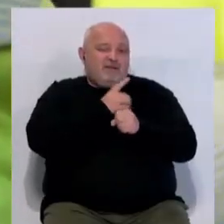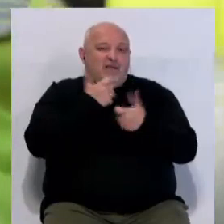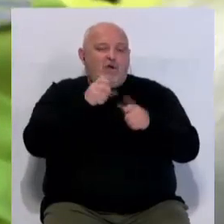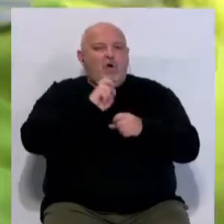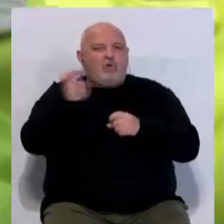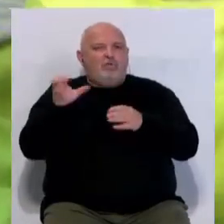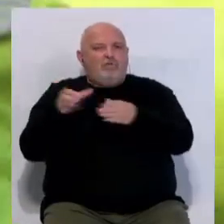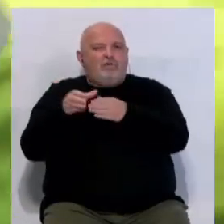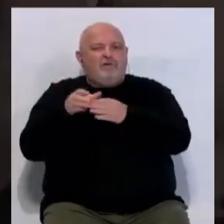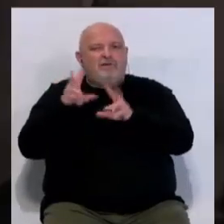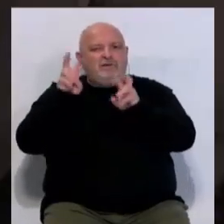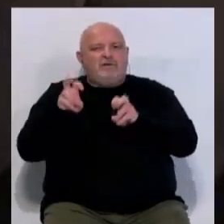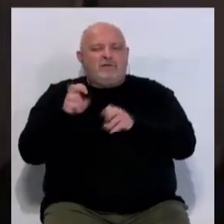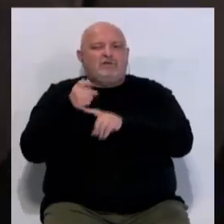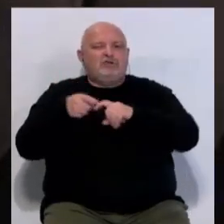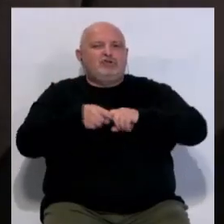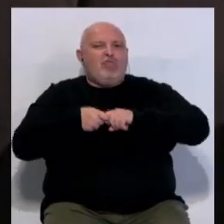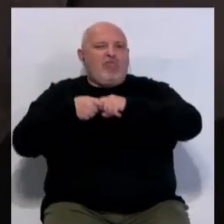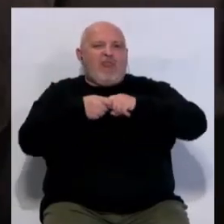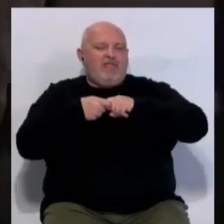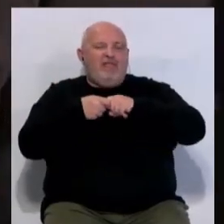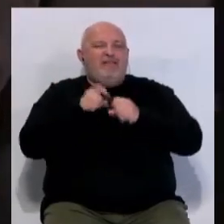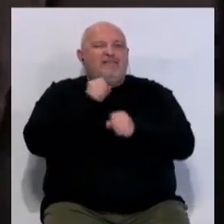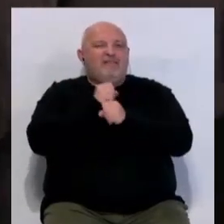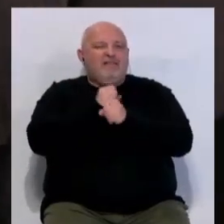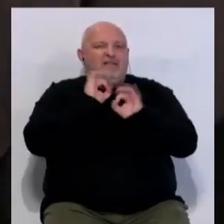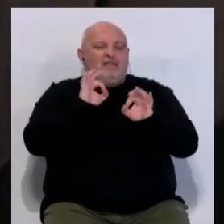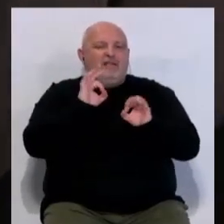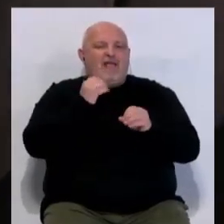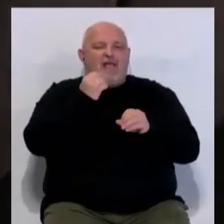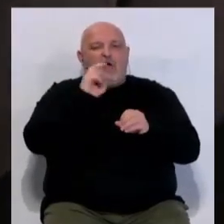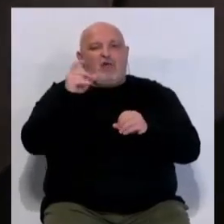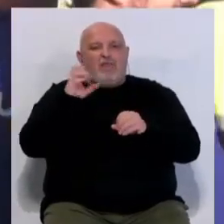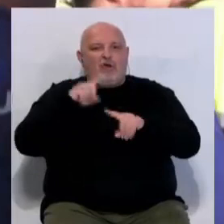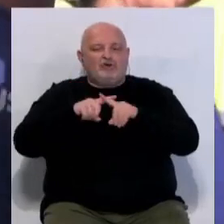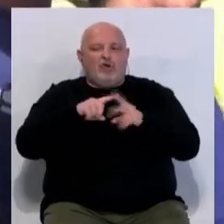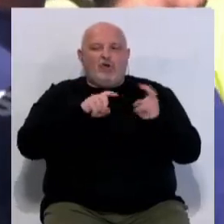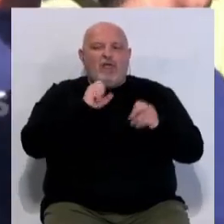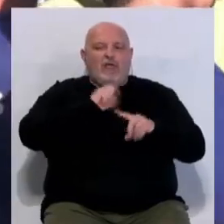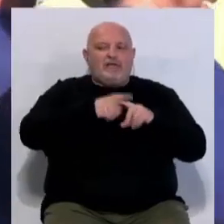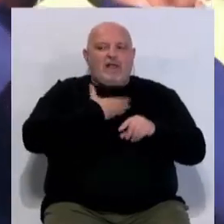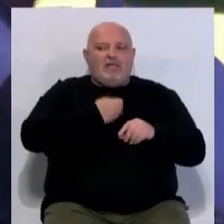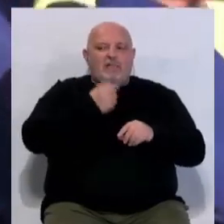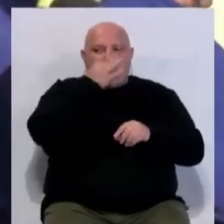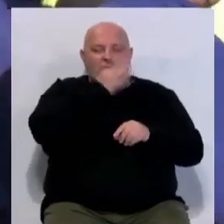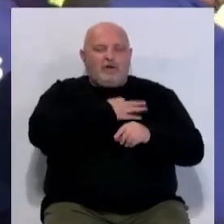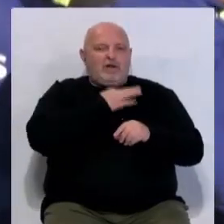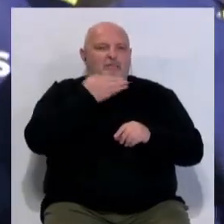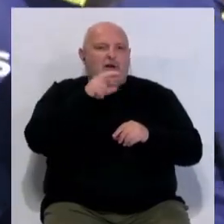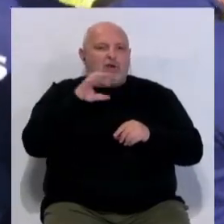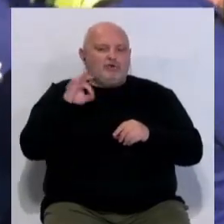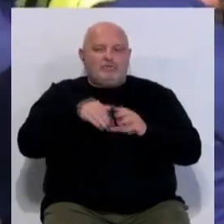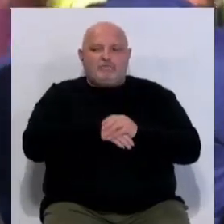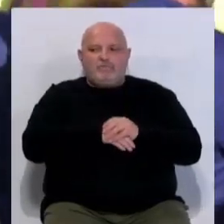metal otros colectivos en señal de solidaridad como los trabajadores de Acerinox o el exalcalde de Puerto Real, José Antonio